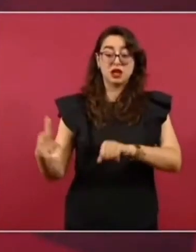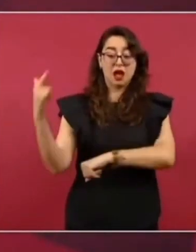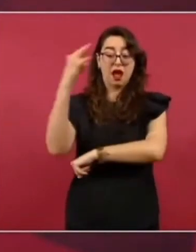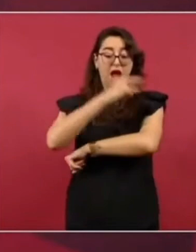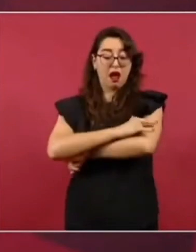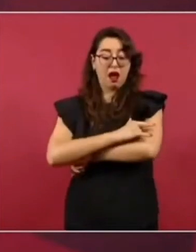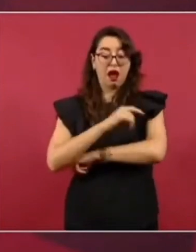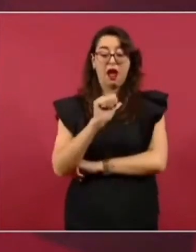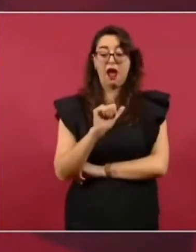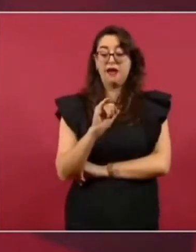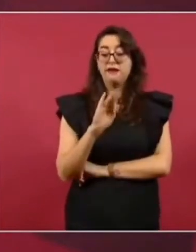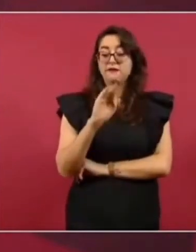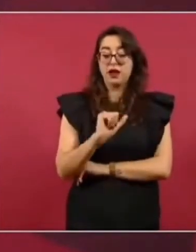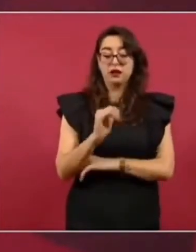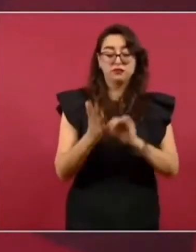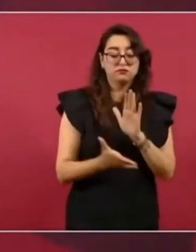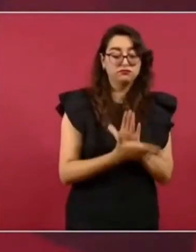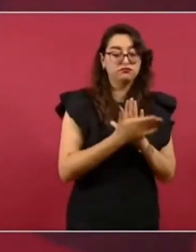Ahí está